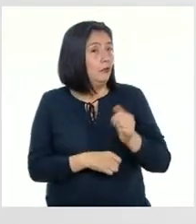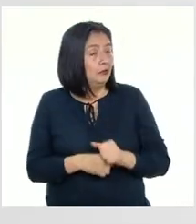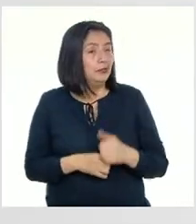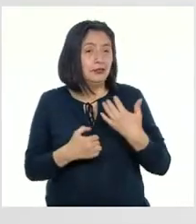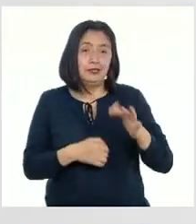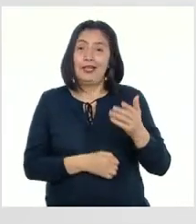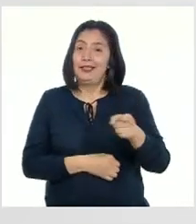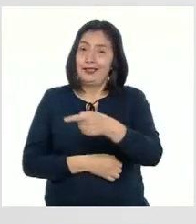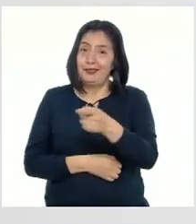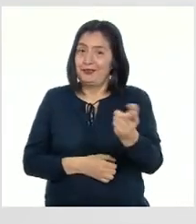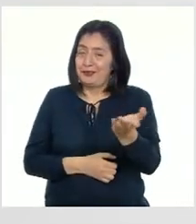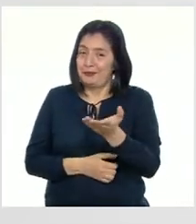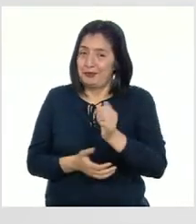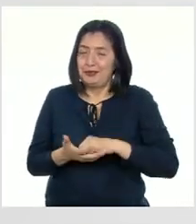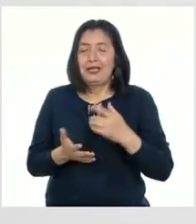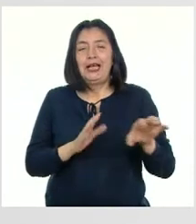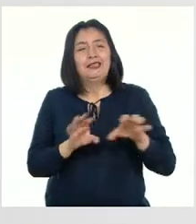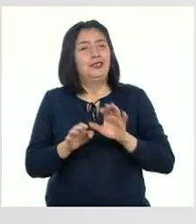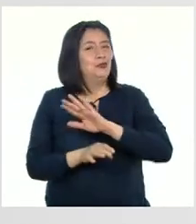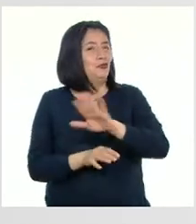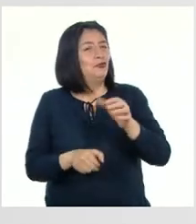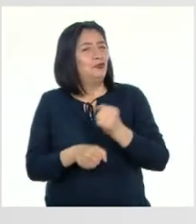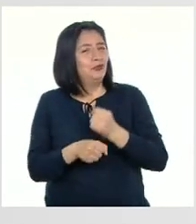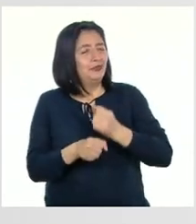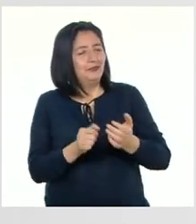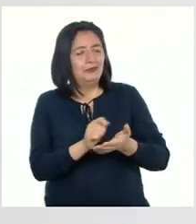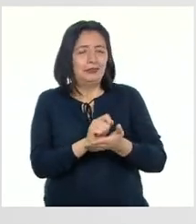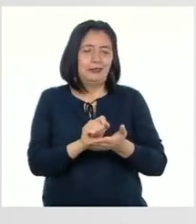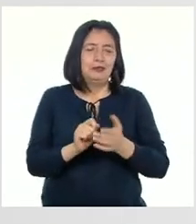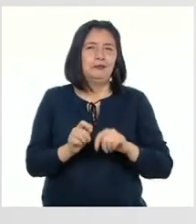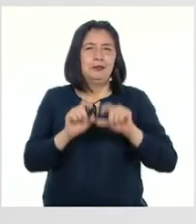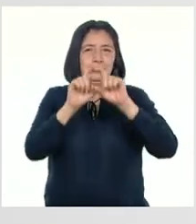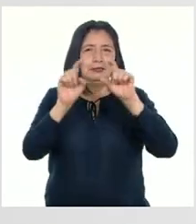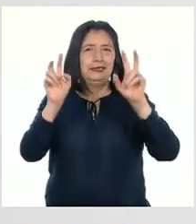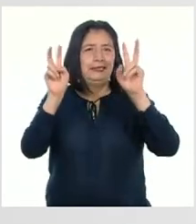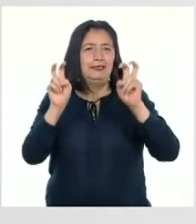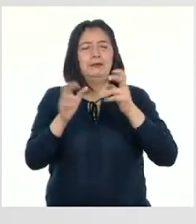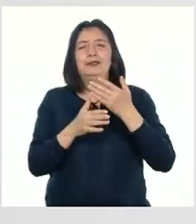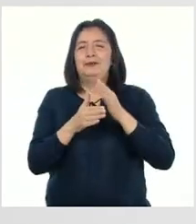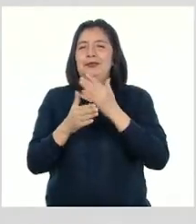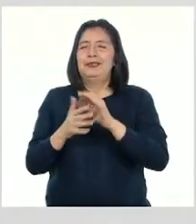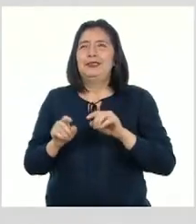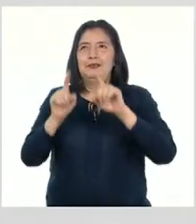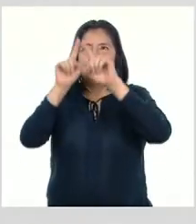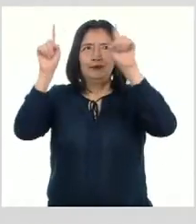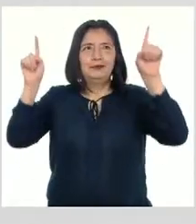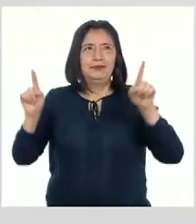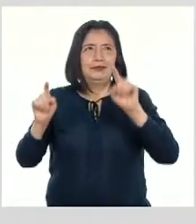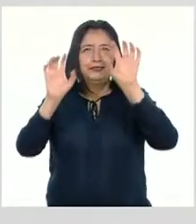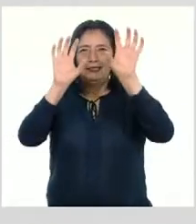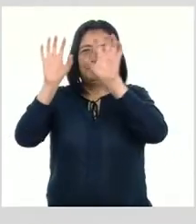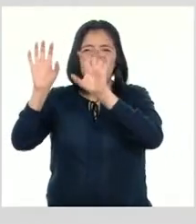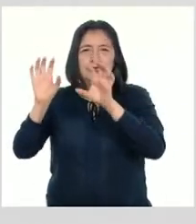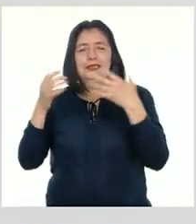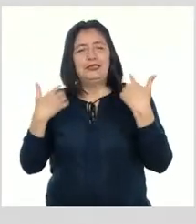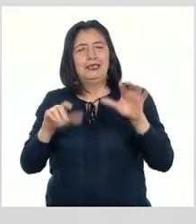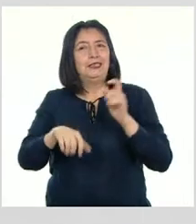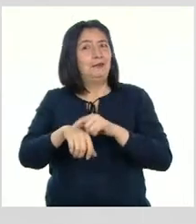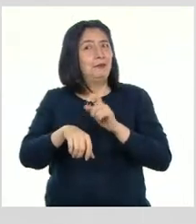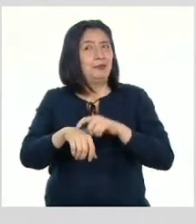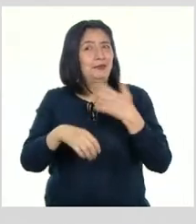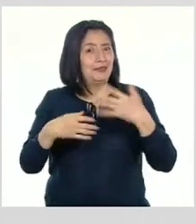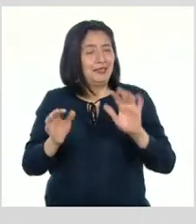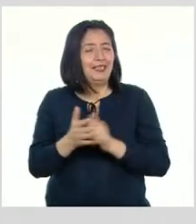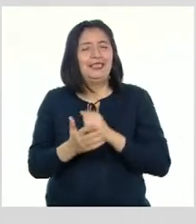Las y los invito a desarrollar sus trabajos Y luego pónganles título para compartirlos en el panel Y es momento de